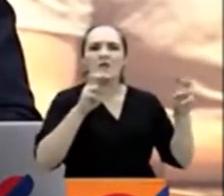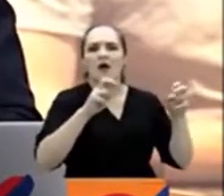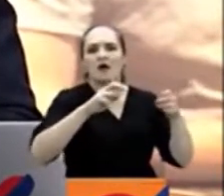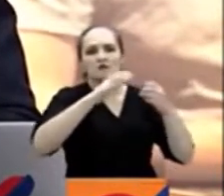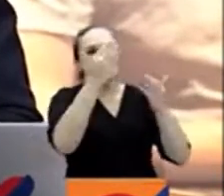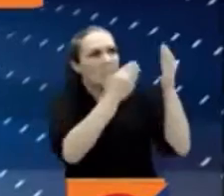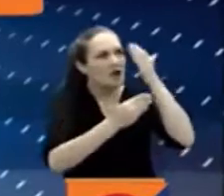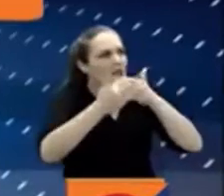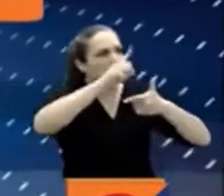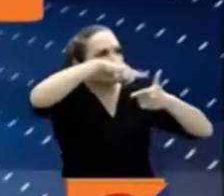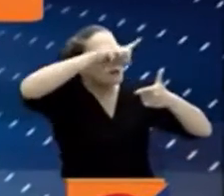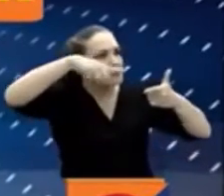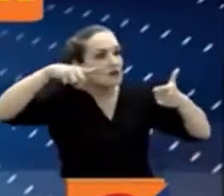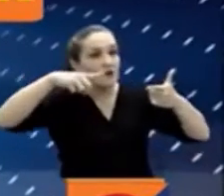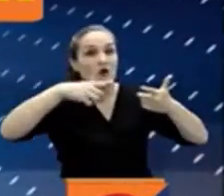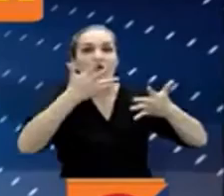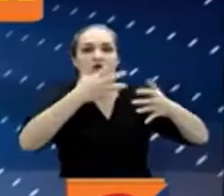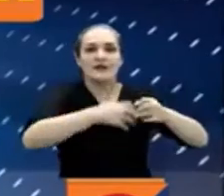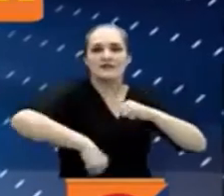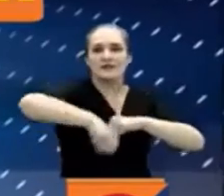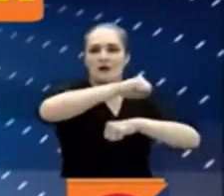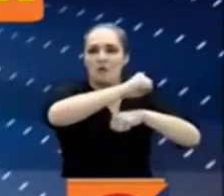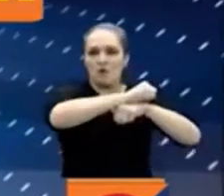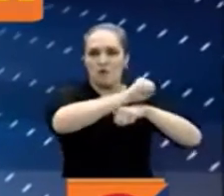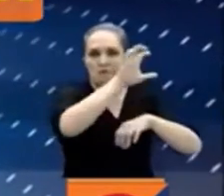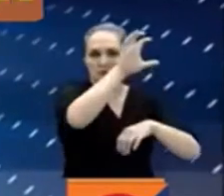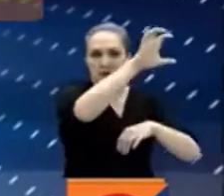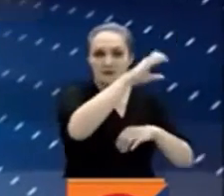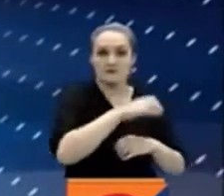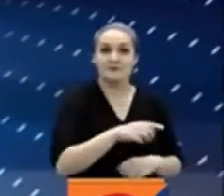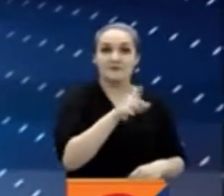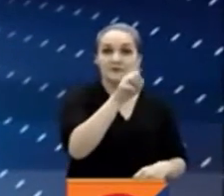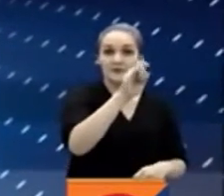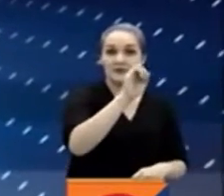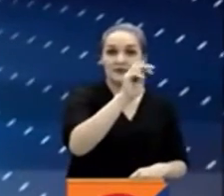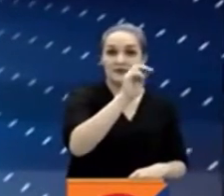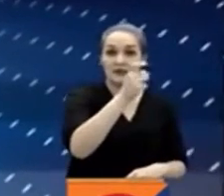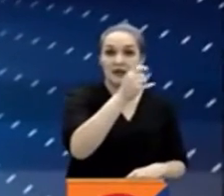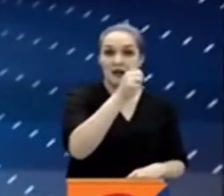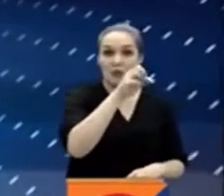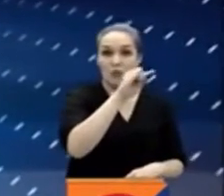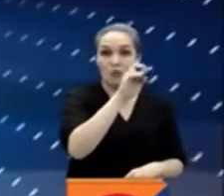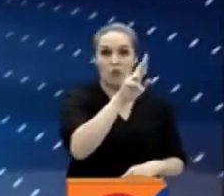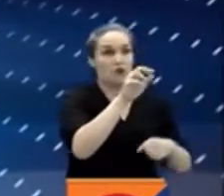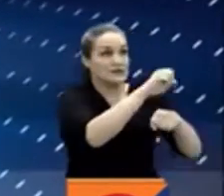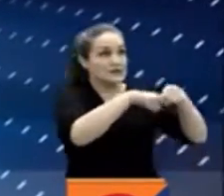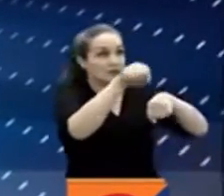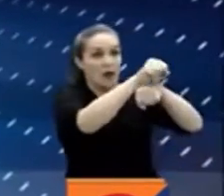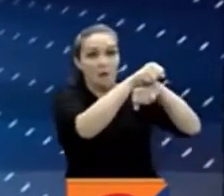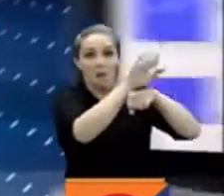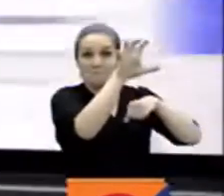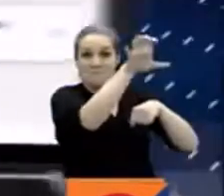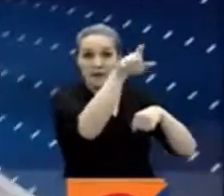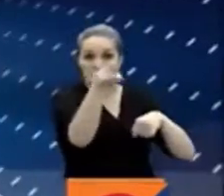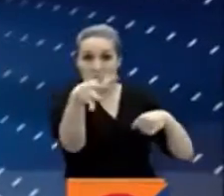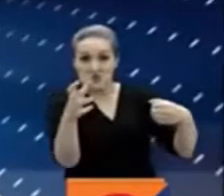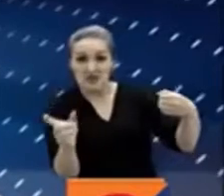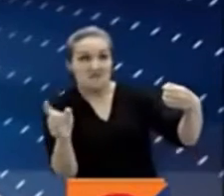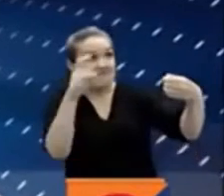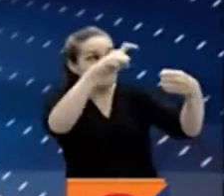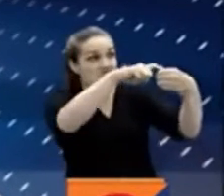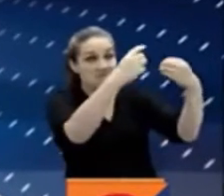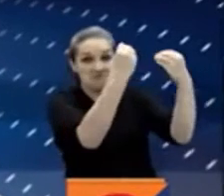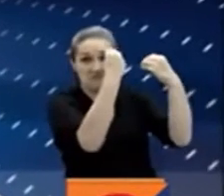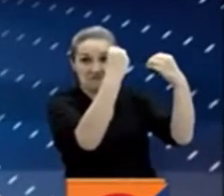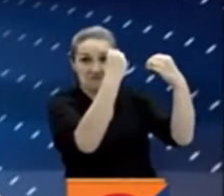aplicar. En oportunidades de cursos gratis en Singapur, vaya a la página web.icetex.gov.co. Seleccione la